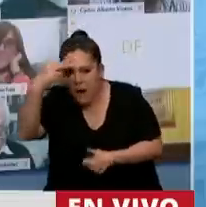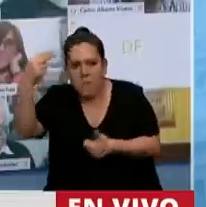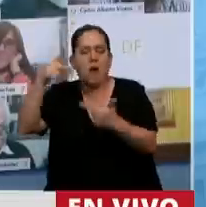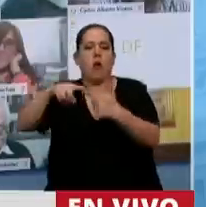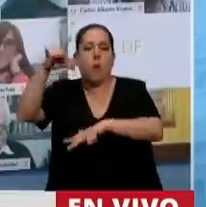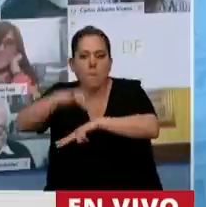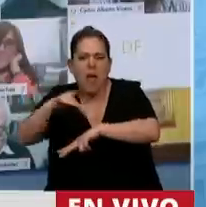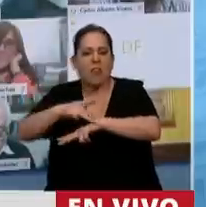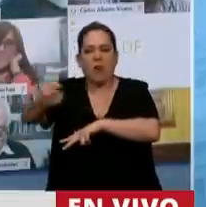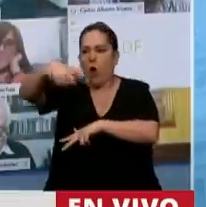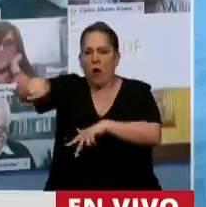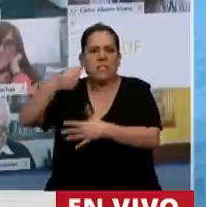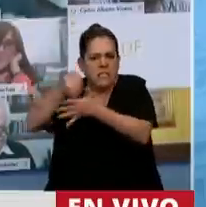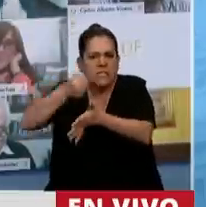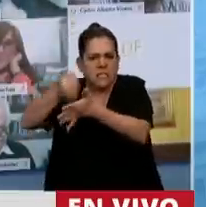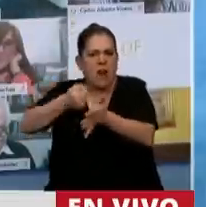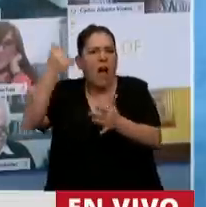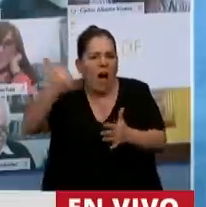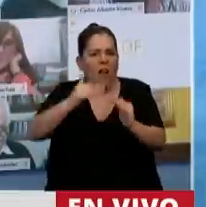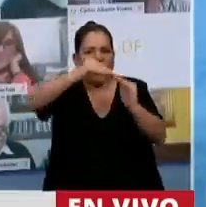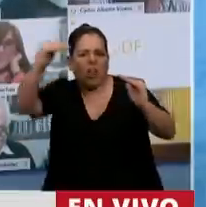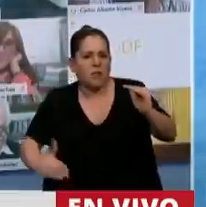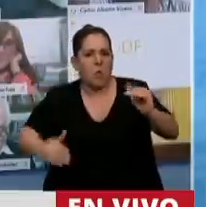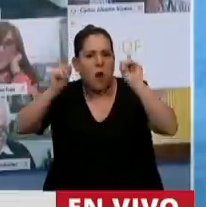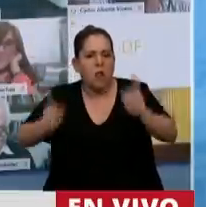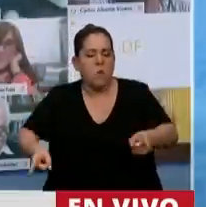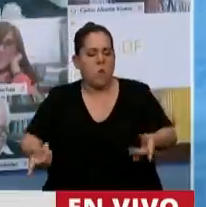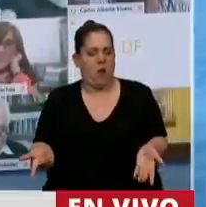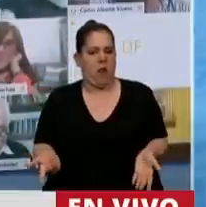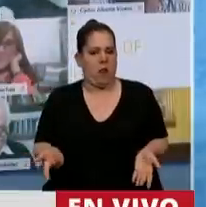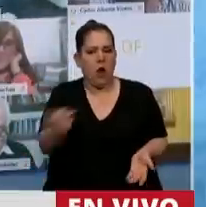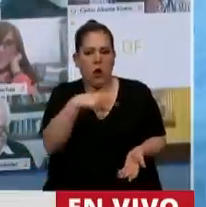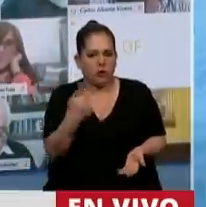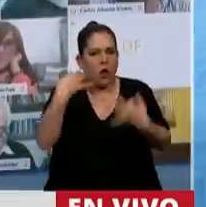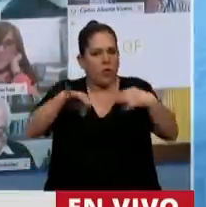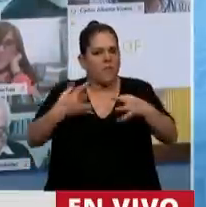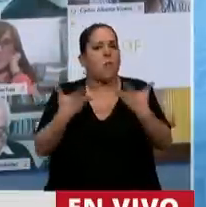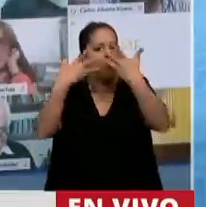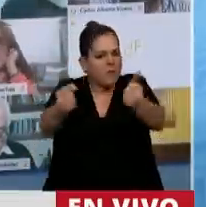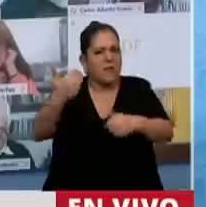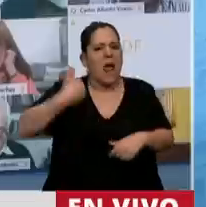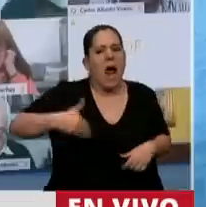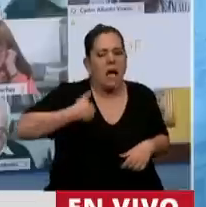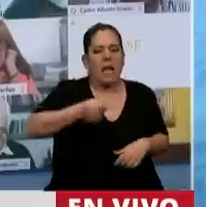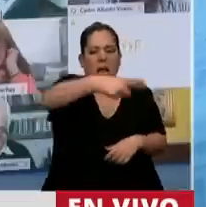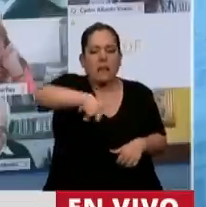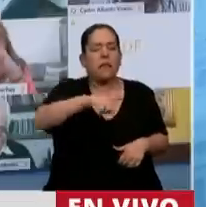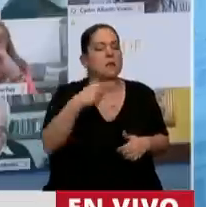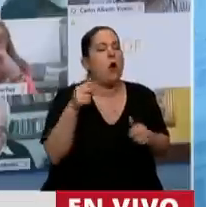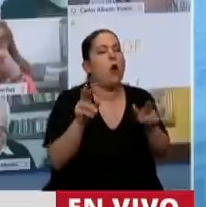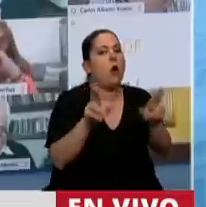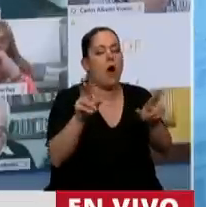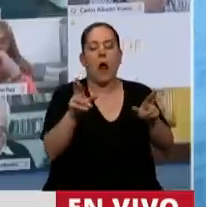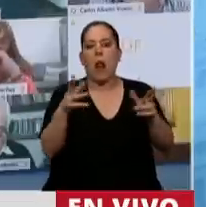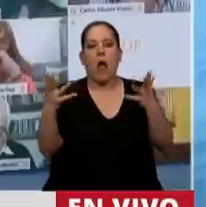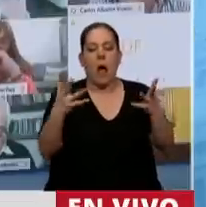en esa lucha desigual. Y tenemos que defender también el derecho de los argentinos a la esperanza. Por eso queremos